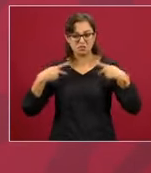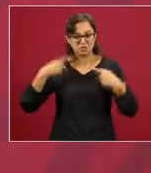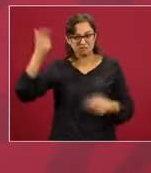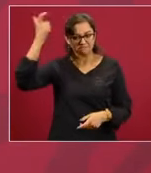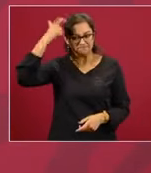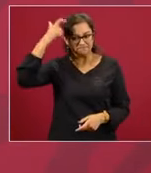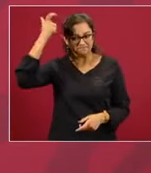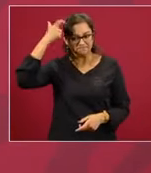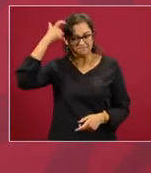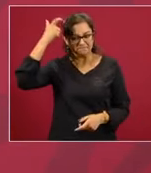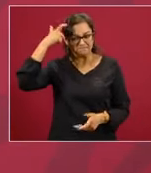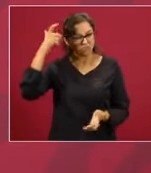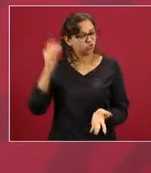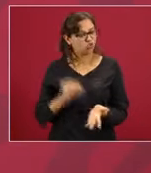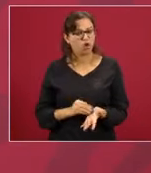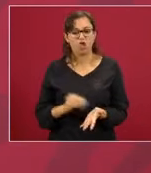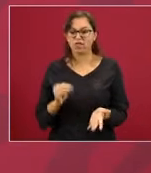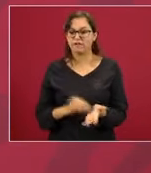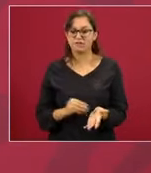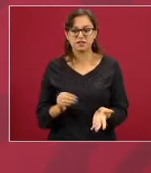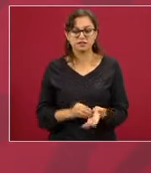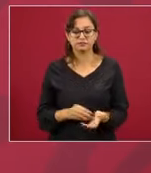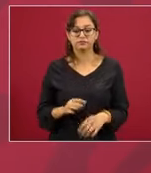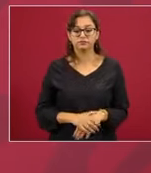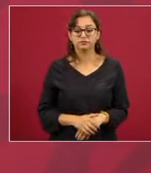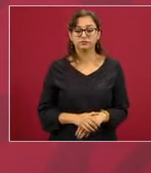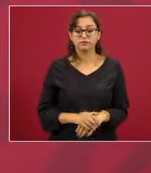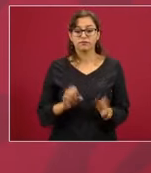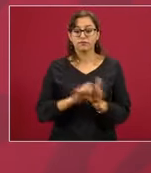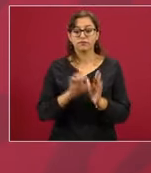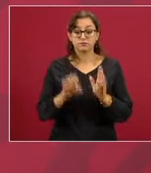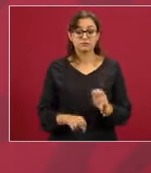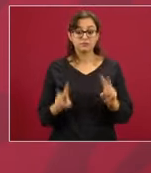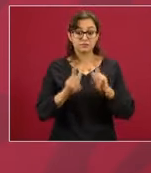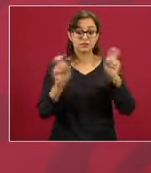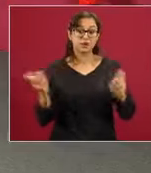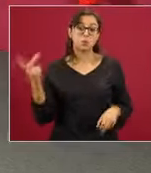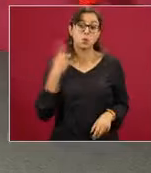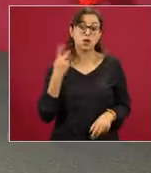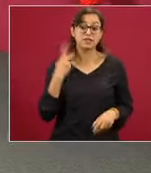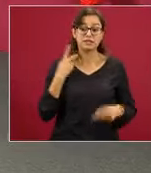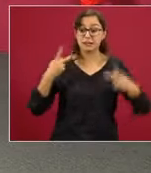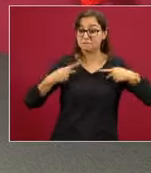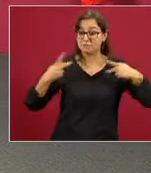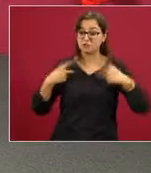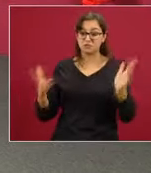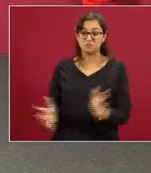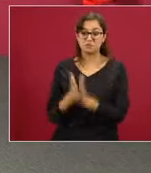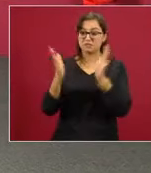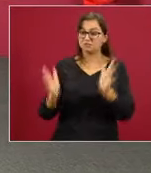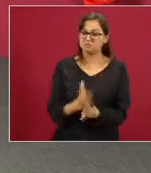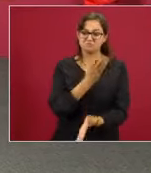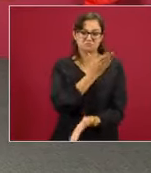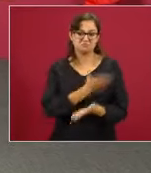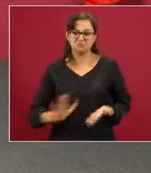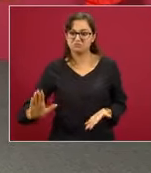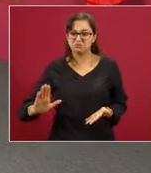Por ejemplo, todo lo que era la práctica política antidemocrática se trasladó.